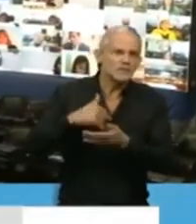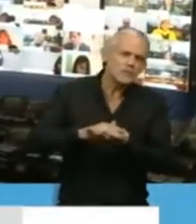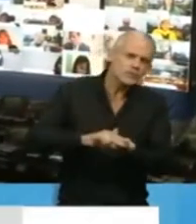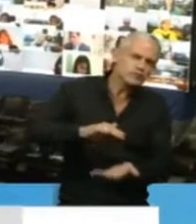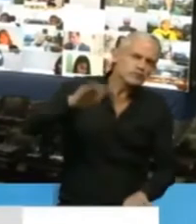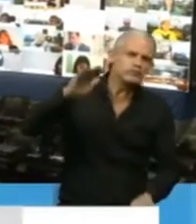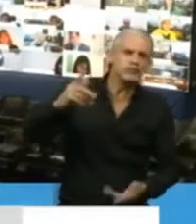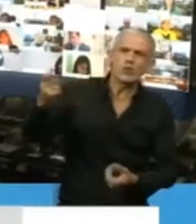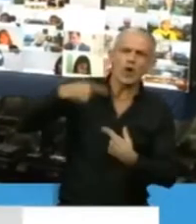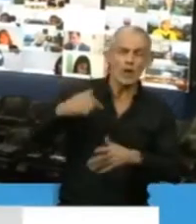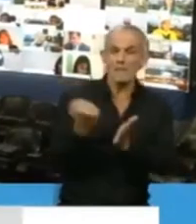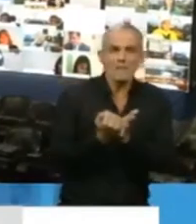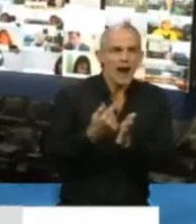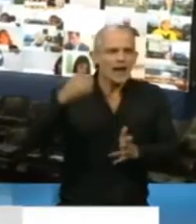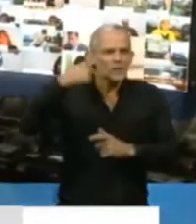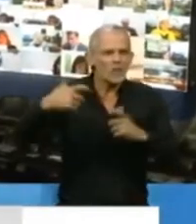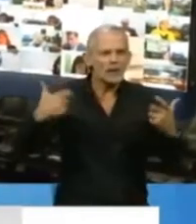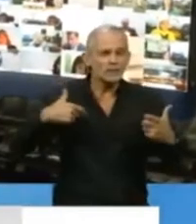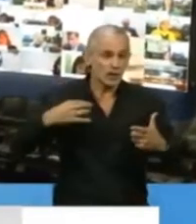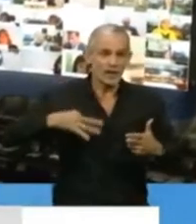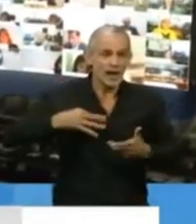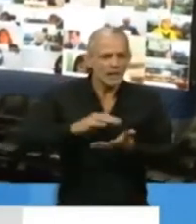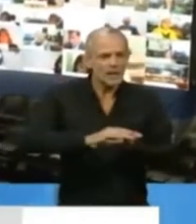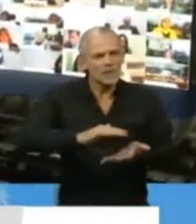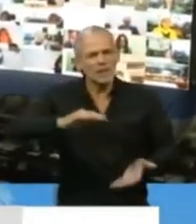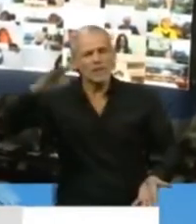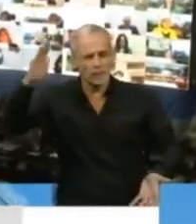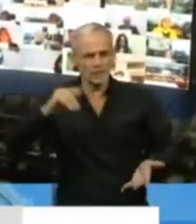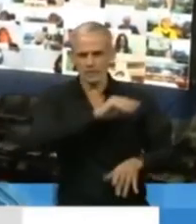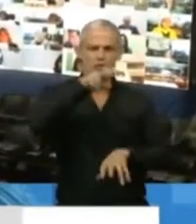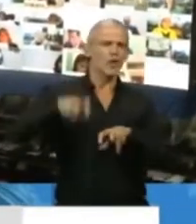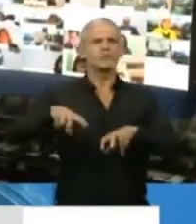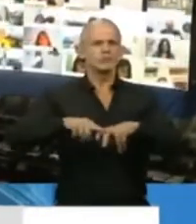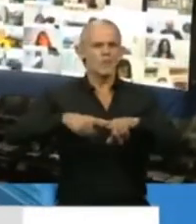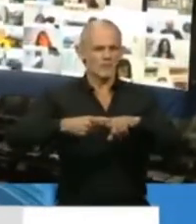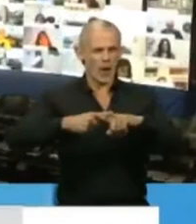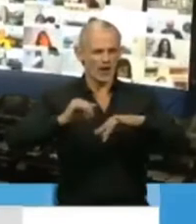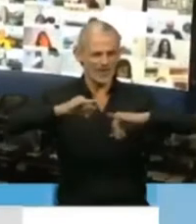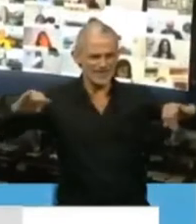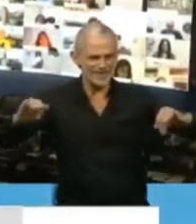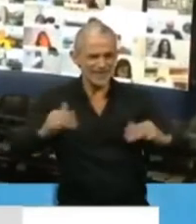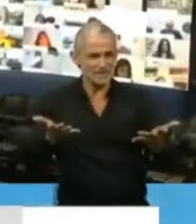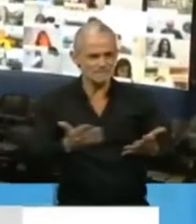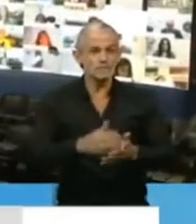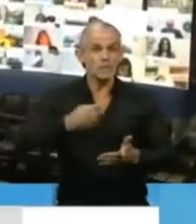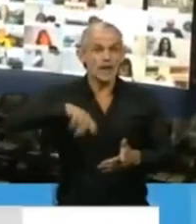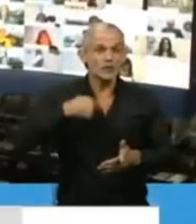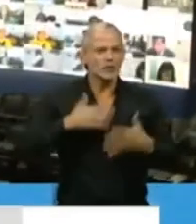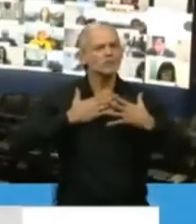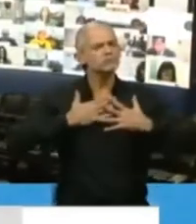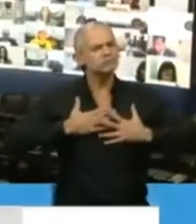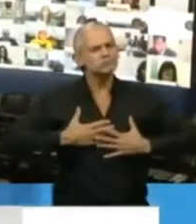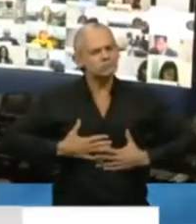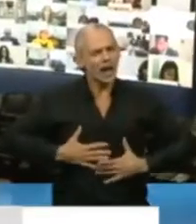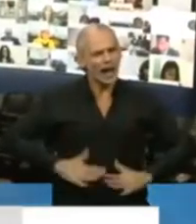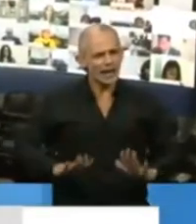y con los cuales transitamos la vida y hacemos política. Y mire, Presidente, a nosotros nos da mucha tranquilidad